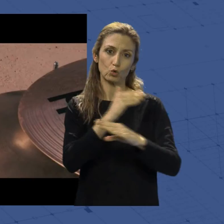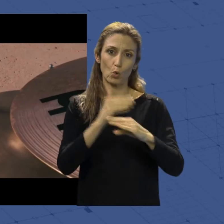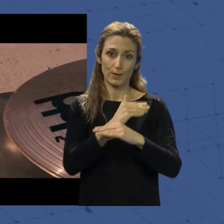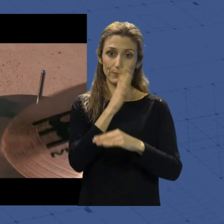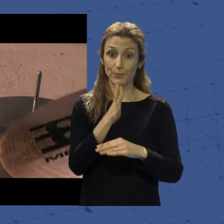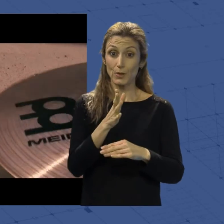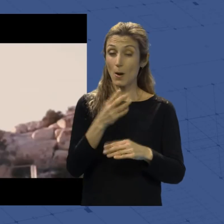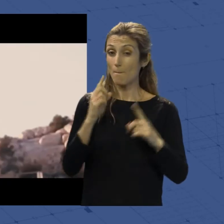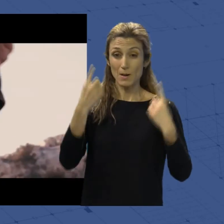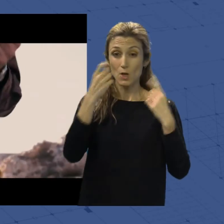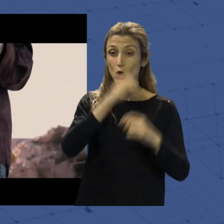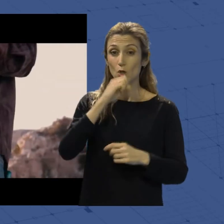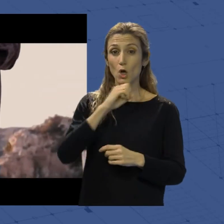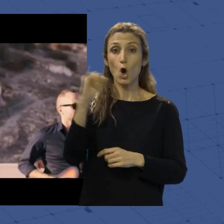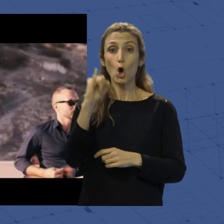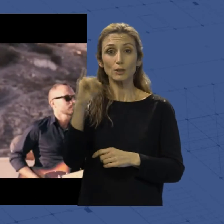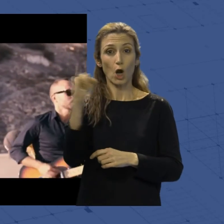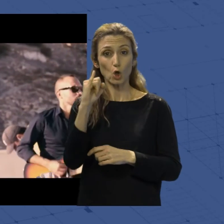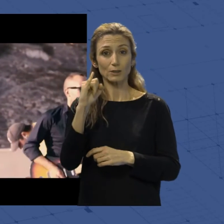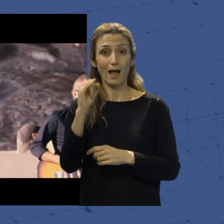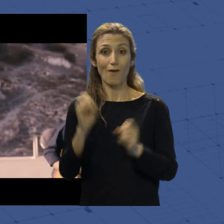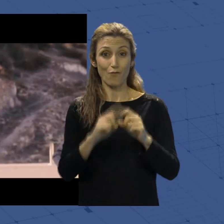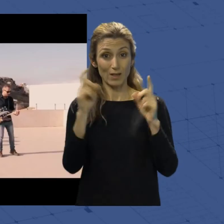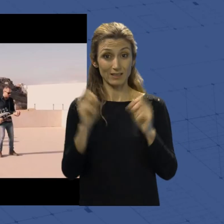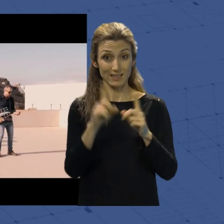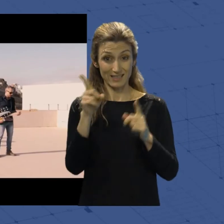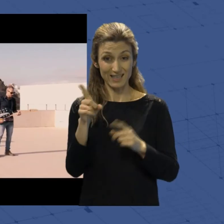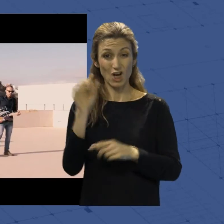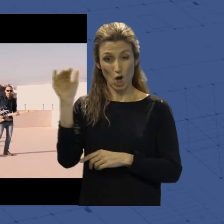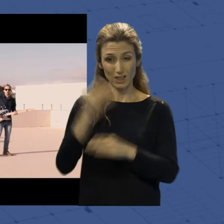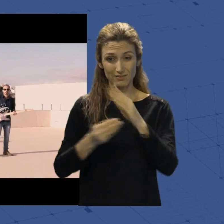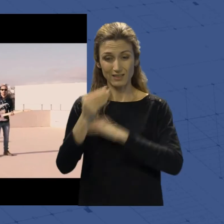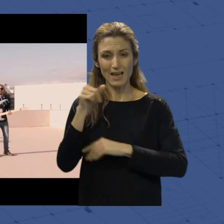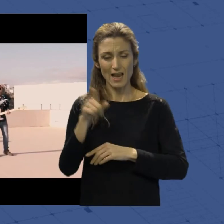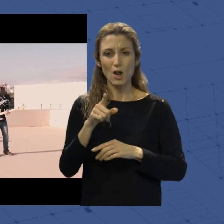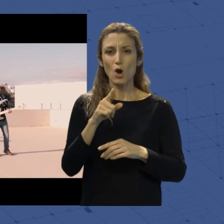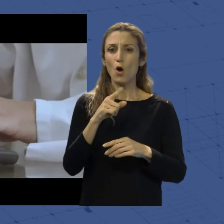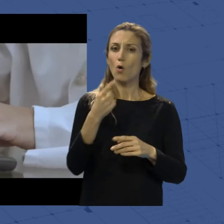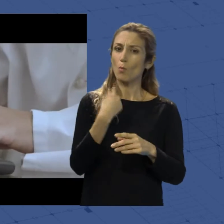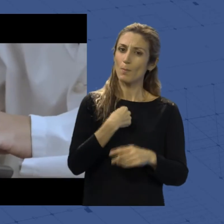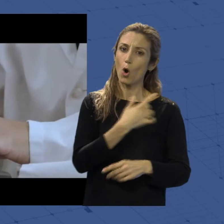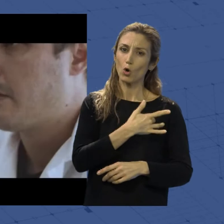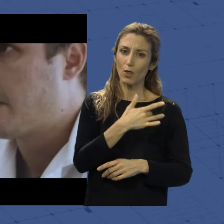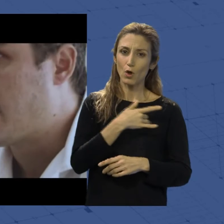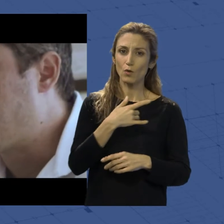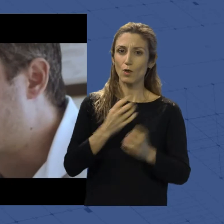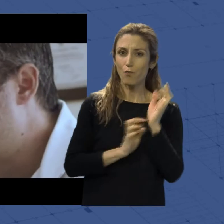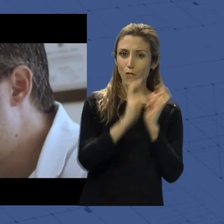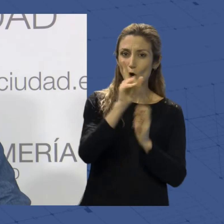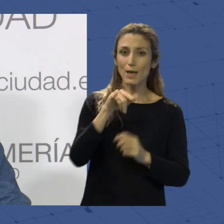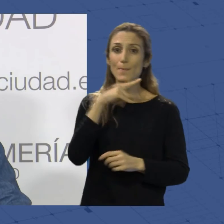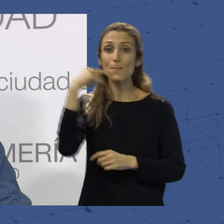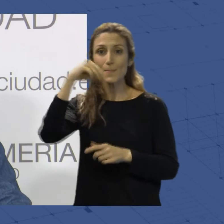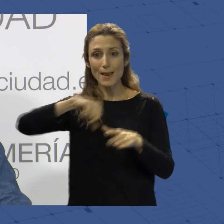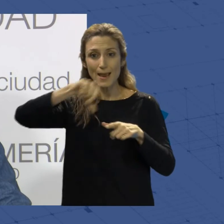será el roquetero JJ Fuentes, que presentará su segundo disco Corazón de Fuego y Miel en el Teatro Apolo a las nueve y media de esta noche.